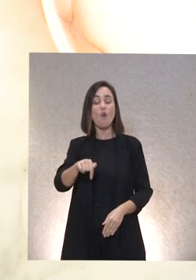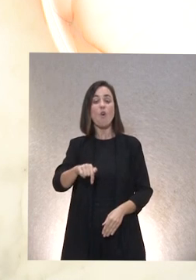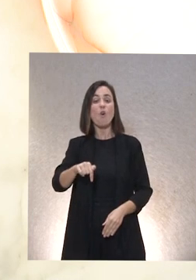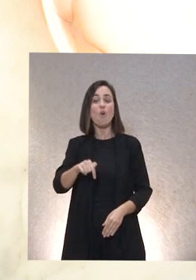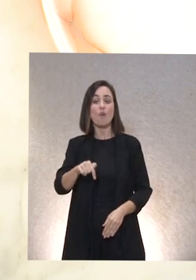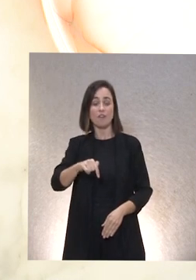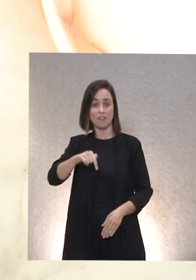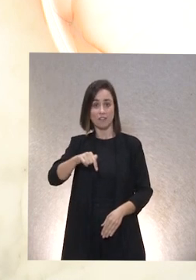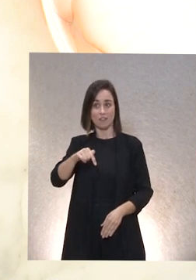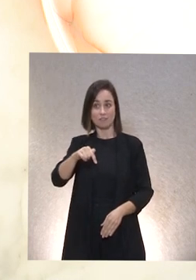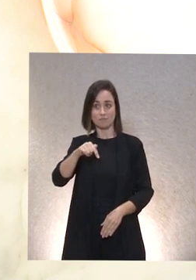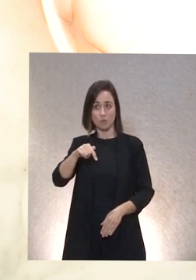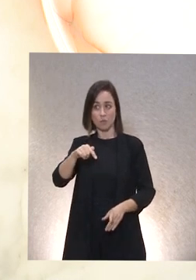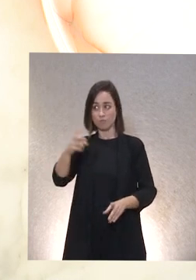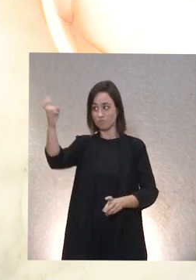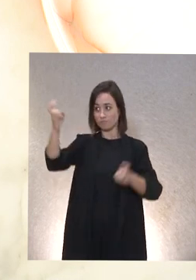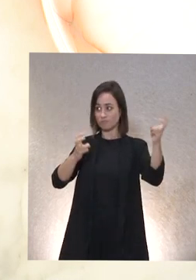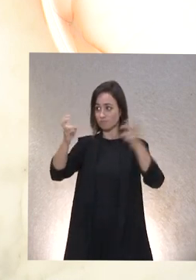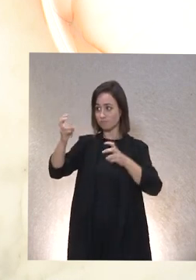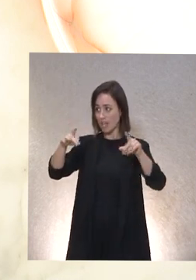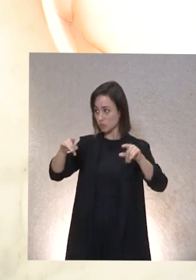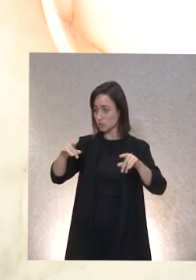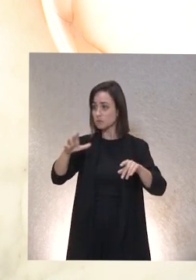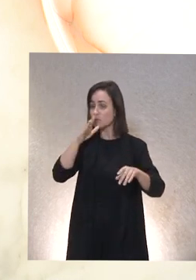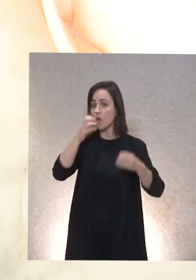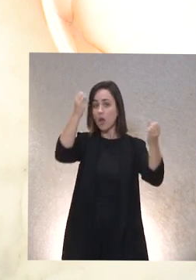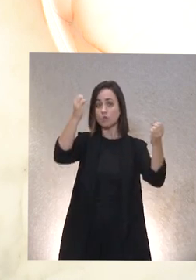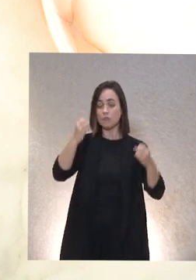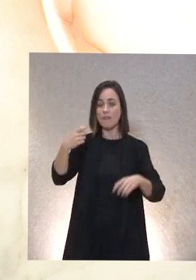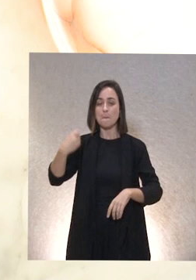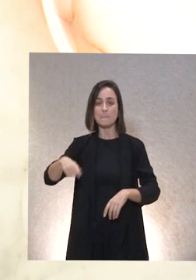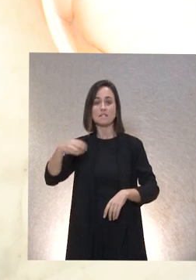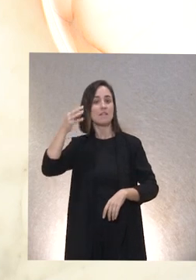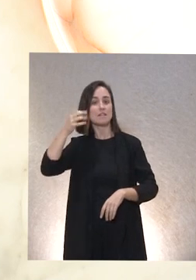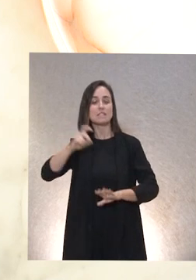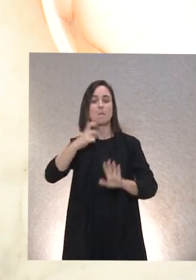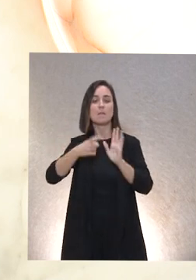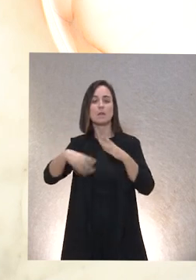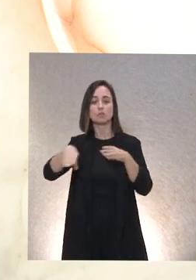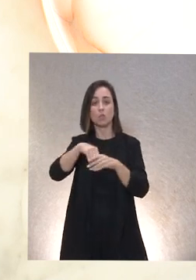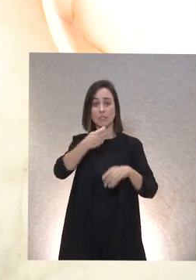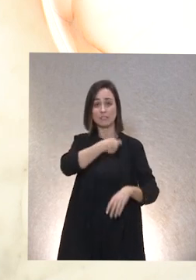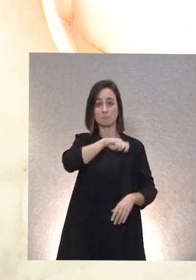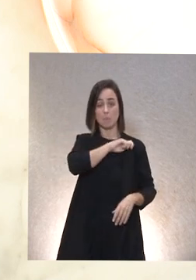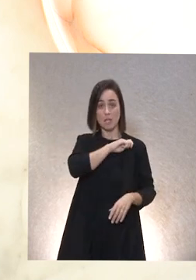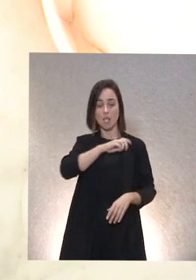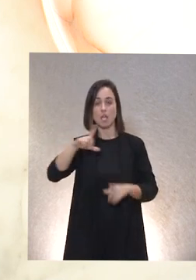a esta tierra nuestra ¿no? bueno autoridades presidentas de plena inclusión de España y de Asturias